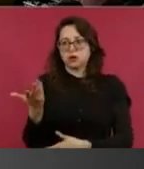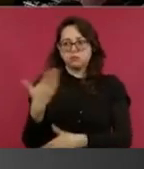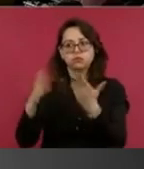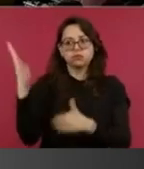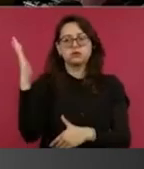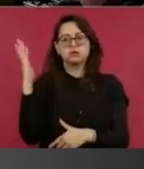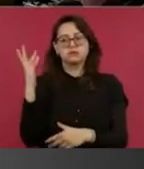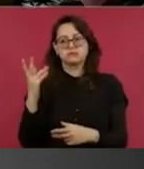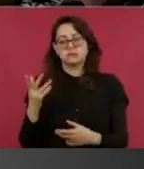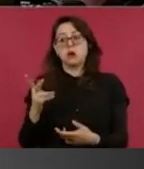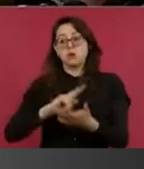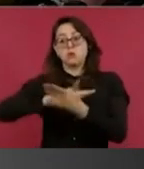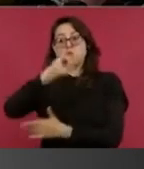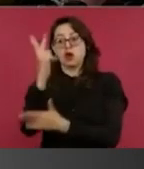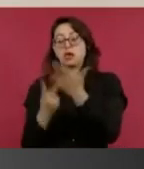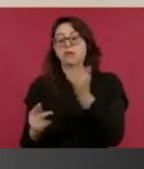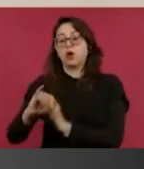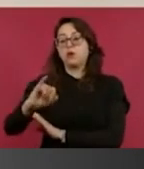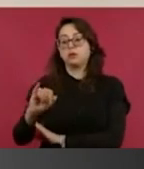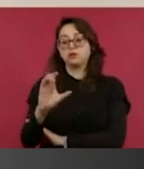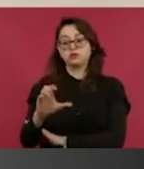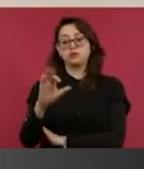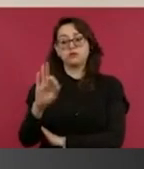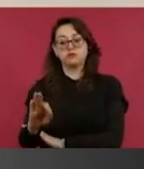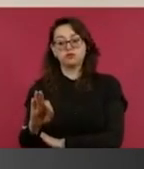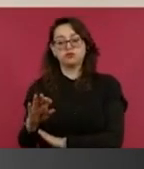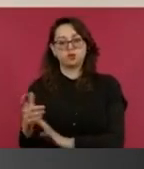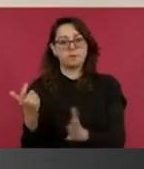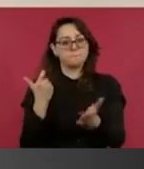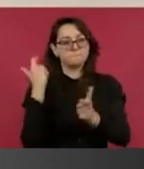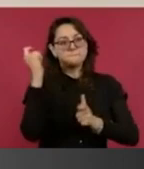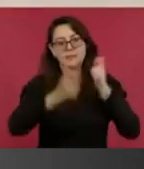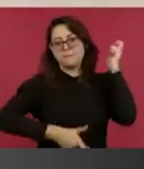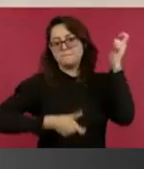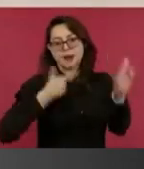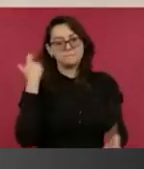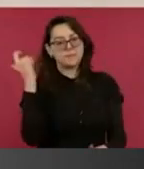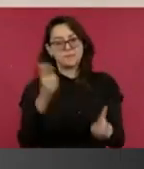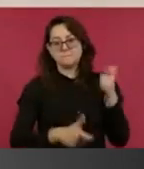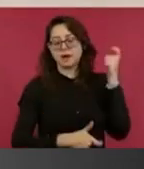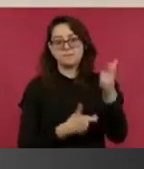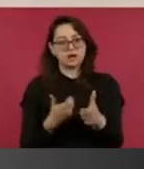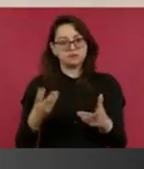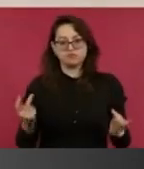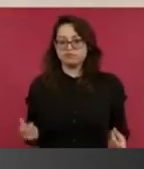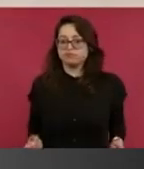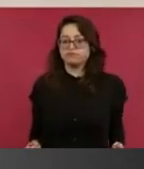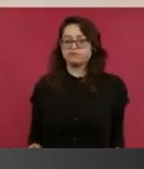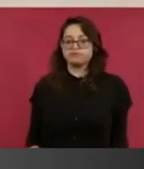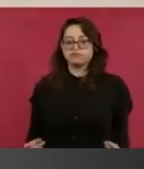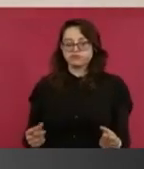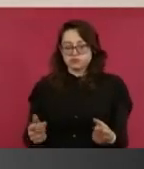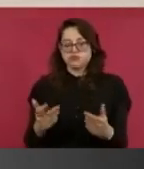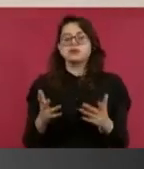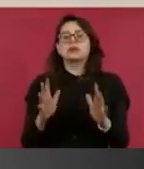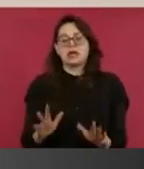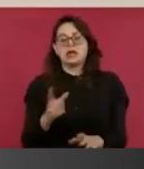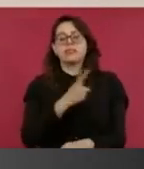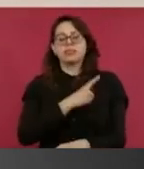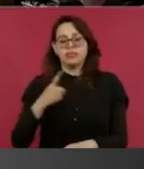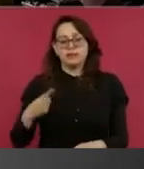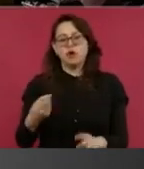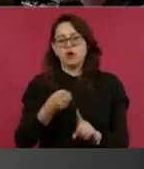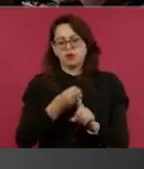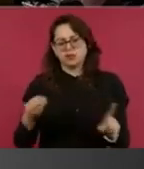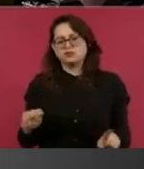incrementar todos los programas de bienestar, pero tenemos que hacerlo de manera ordenada, como ustedes